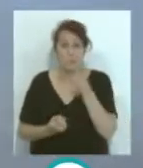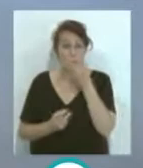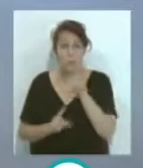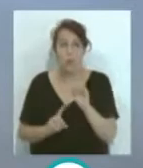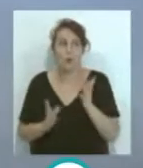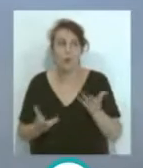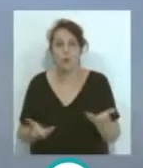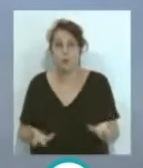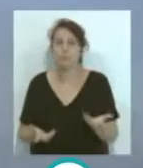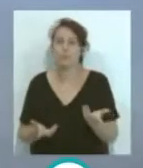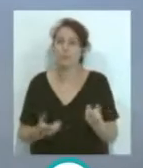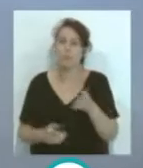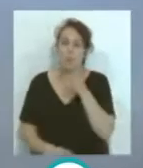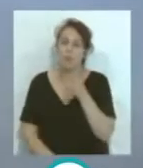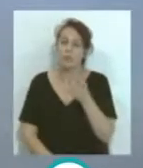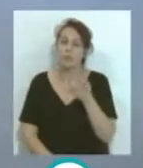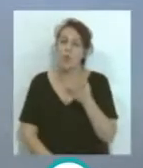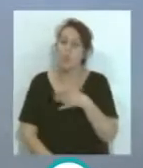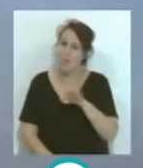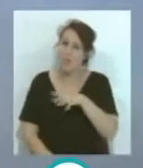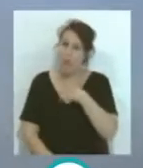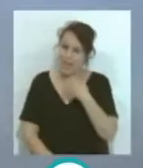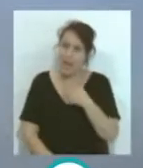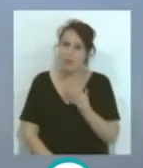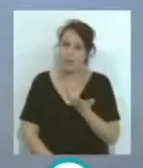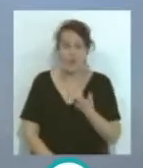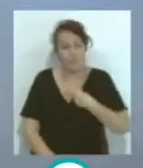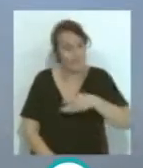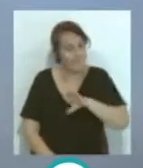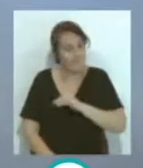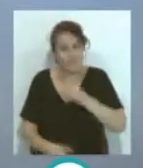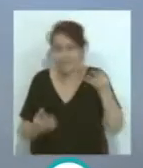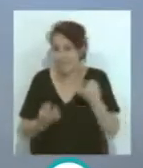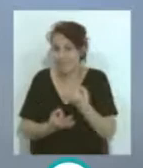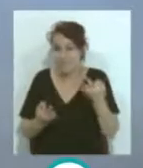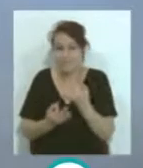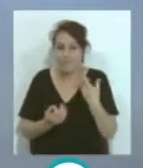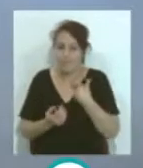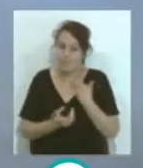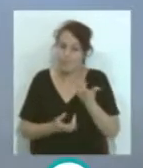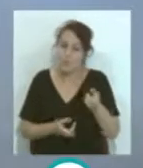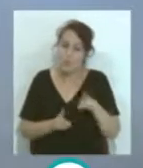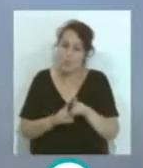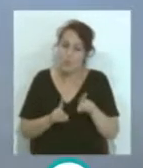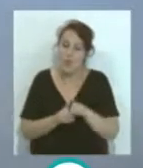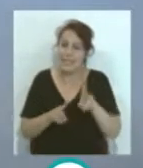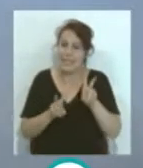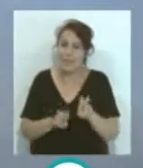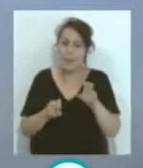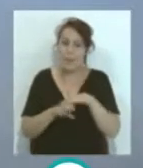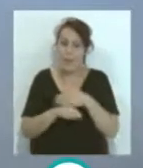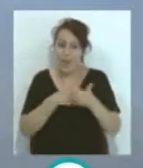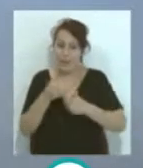...buenas en el sentido de decir... ...igual te puede molestar... ...pero lo tienes que entender... ...y lo tienes que tomar... ...como es un tema que para